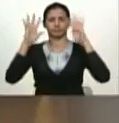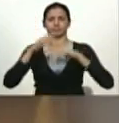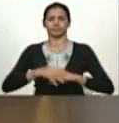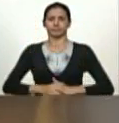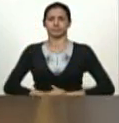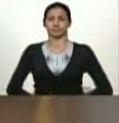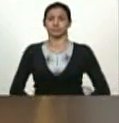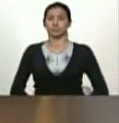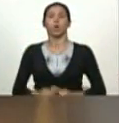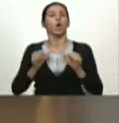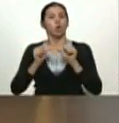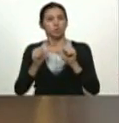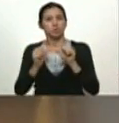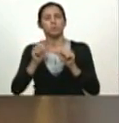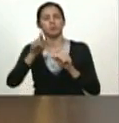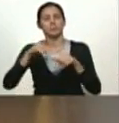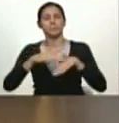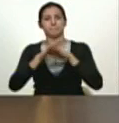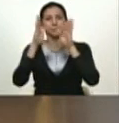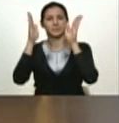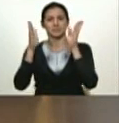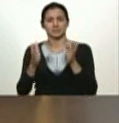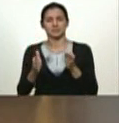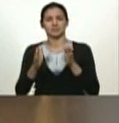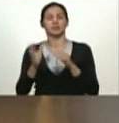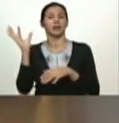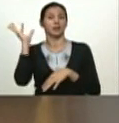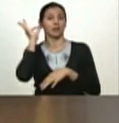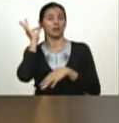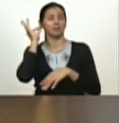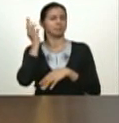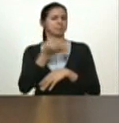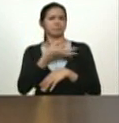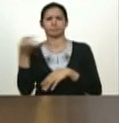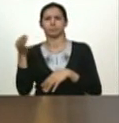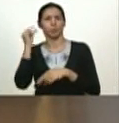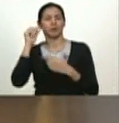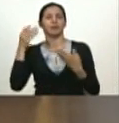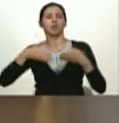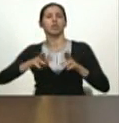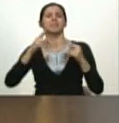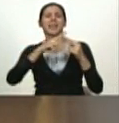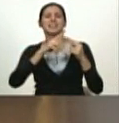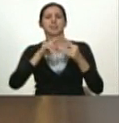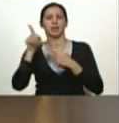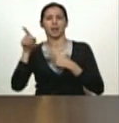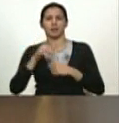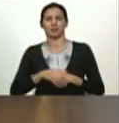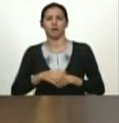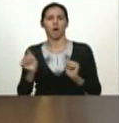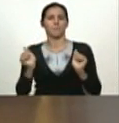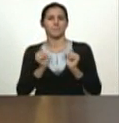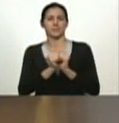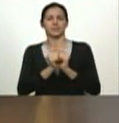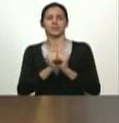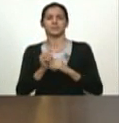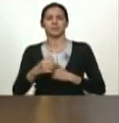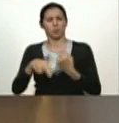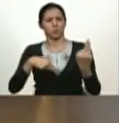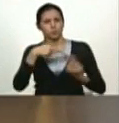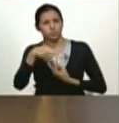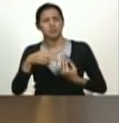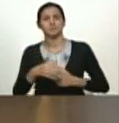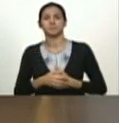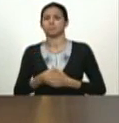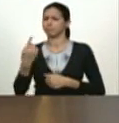he ratificado a una extraordinaria mujer nuestra tachirense camarada bueno que hace una tarea